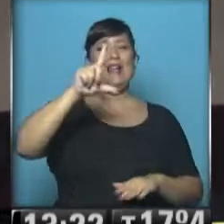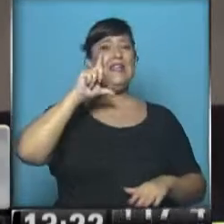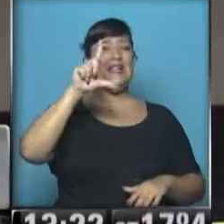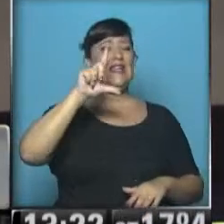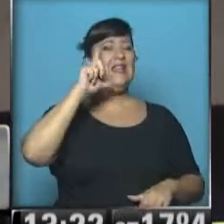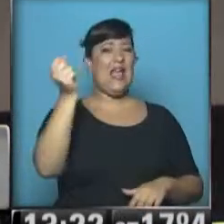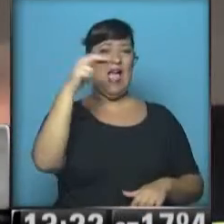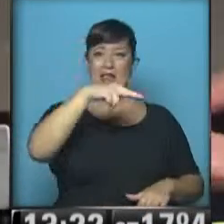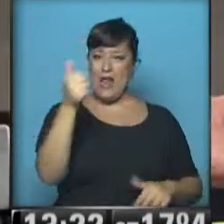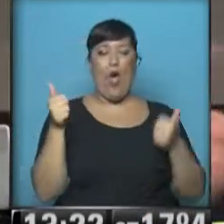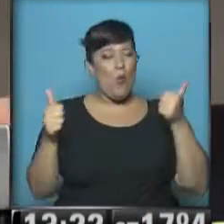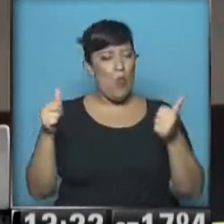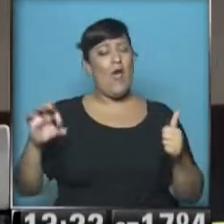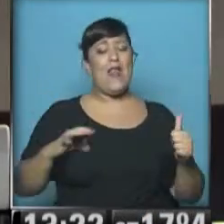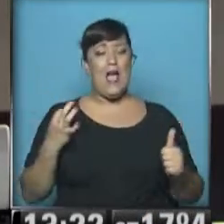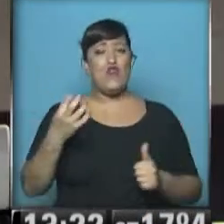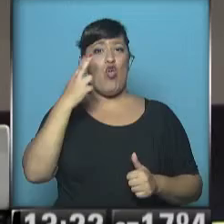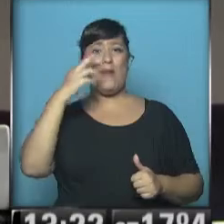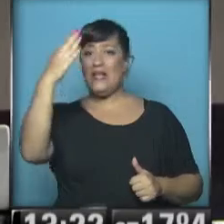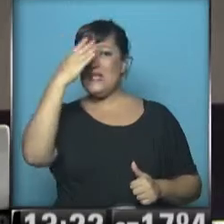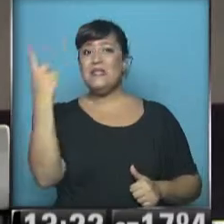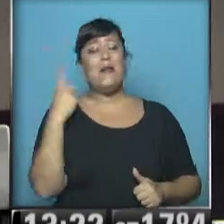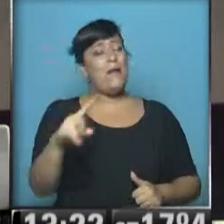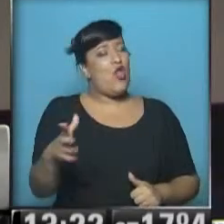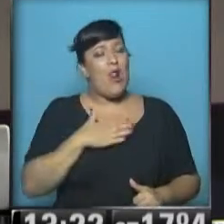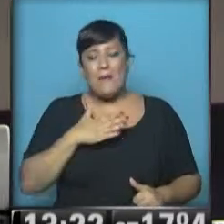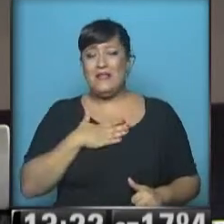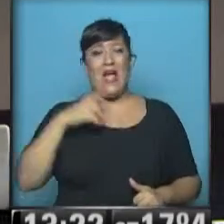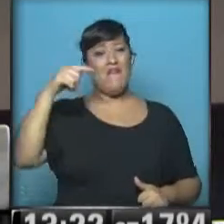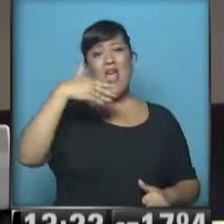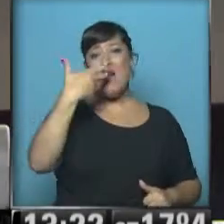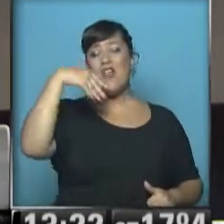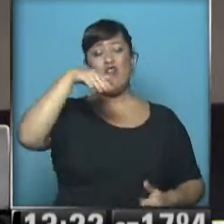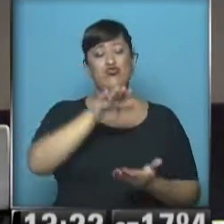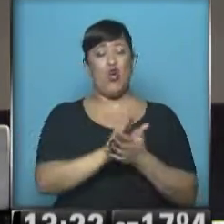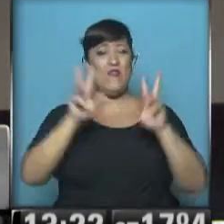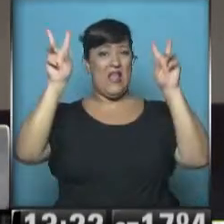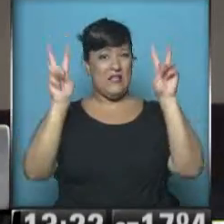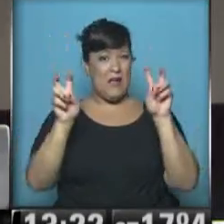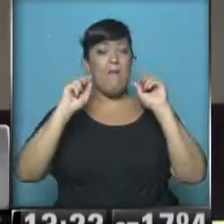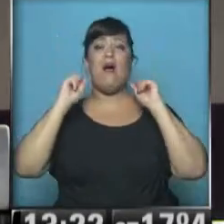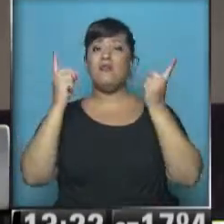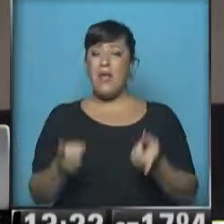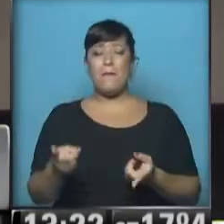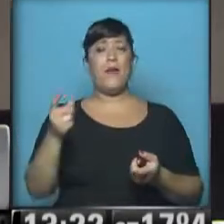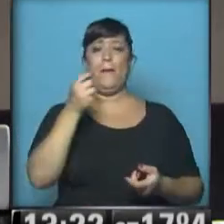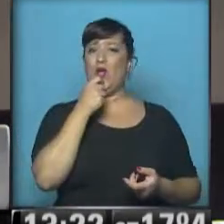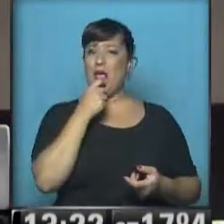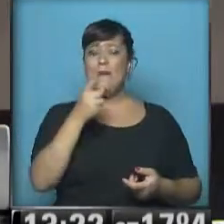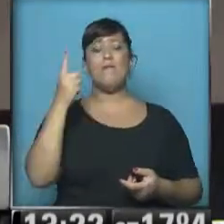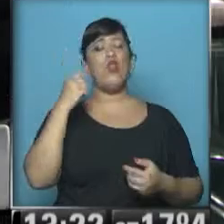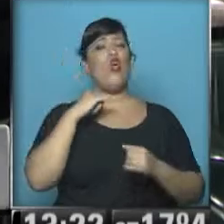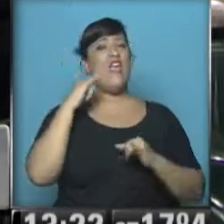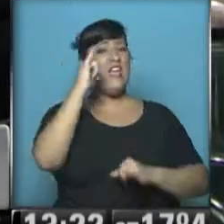buen 2015 a pesar de que lamentablemente tenemos que hablar de este tema y tiene que ver además con, por un lado, disponer de la